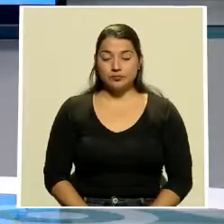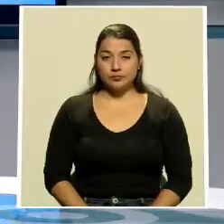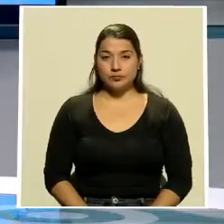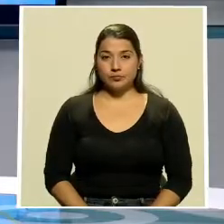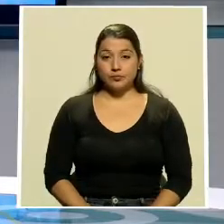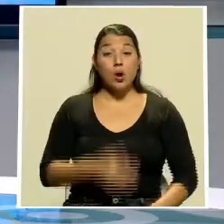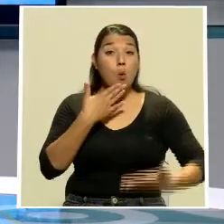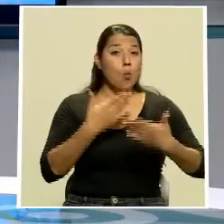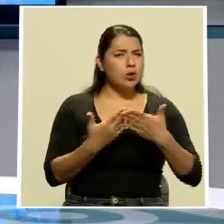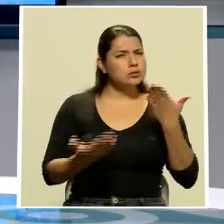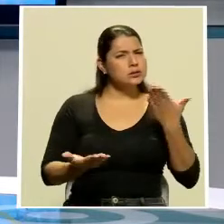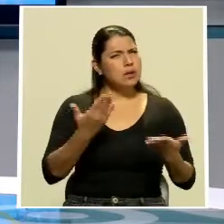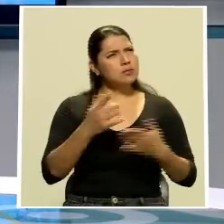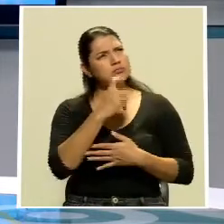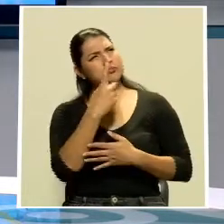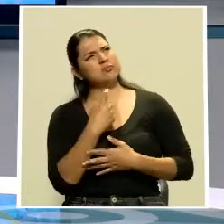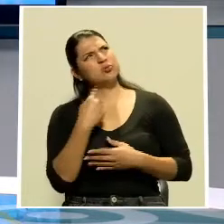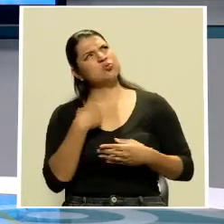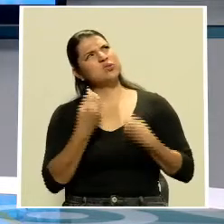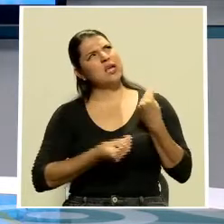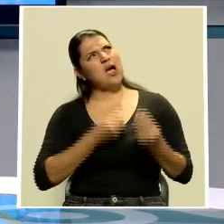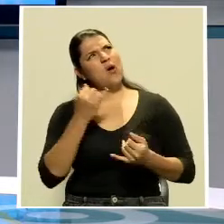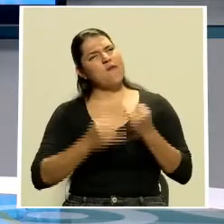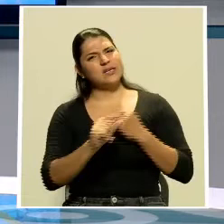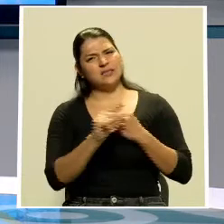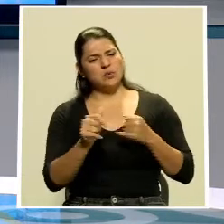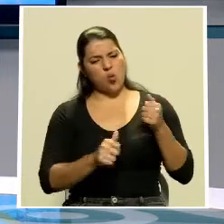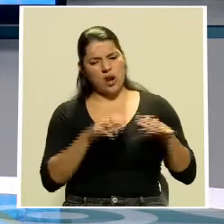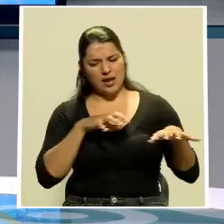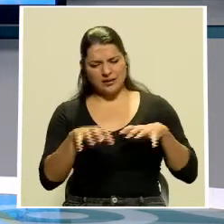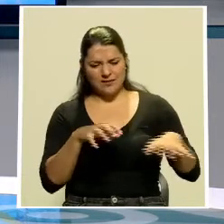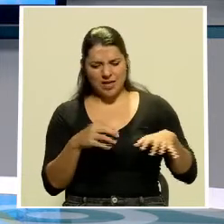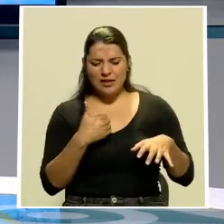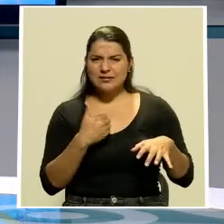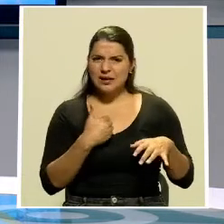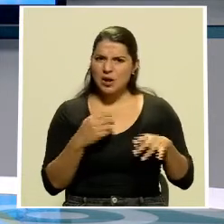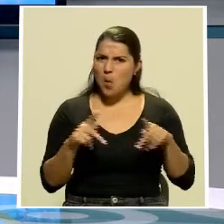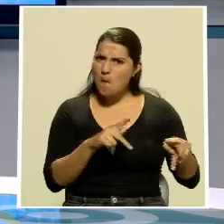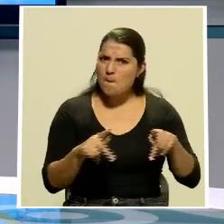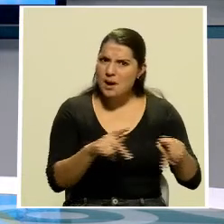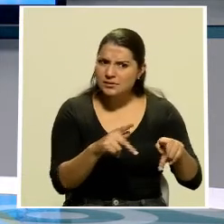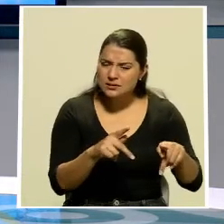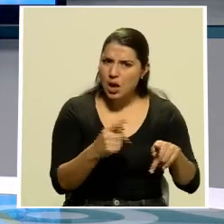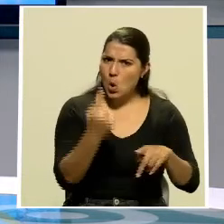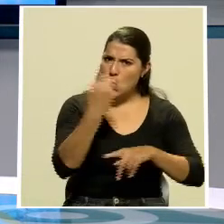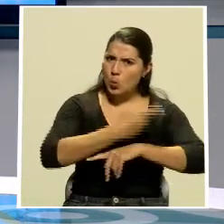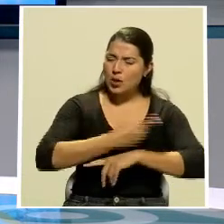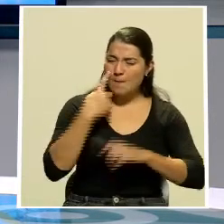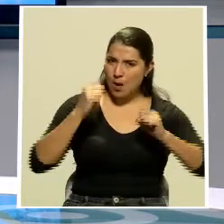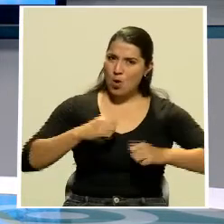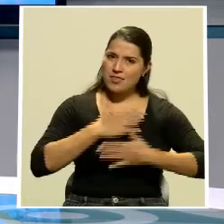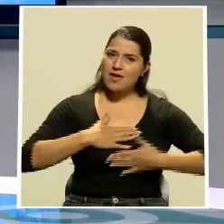Bueno, quizás usted se pregunta qué podrá hacer este fin de semana, qué actividades le ofrecen paseos de un día de un día para otro para poder disfrutar en familia,